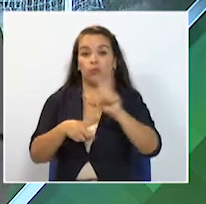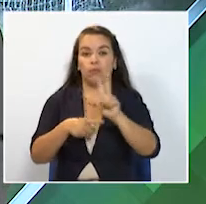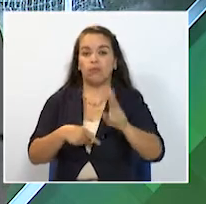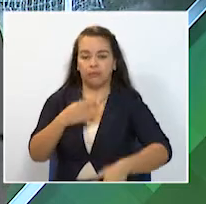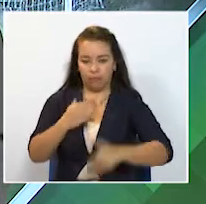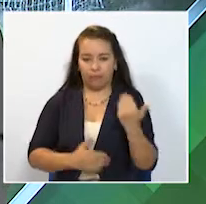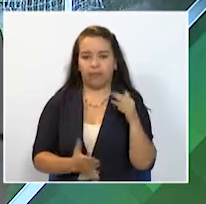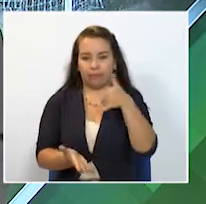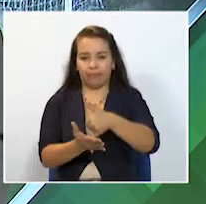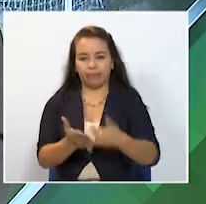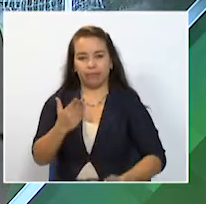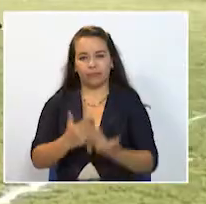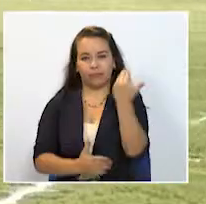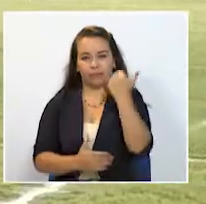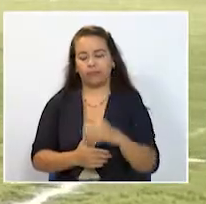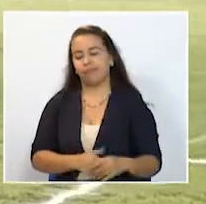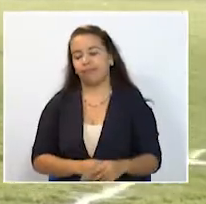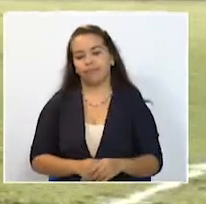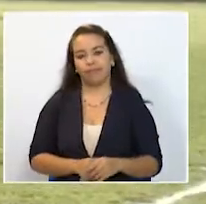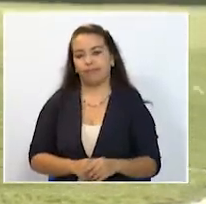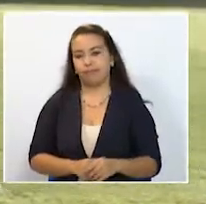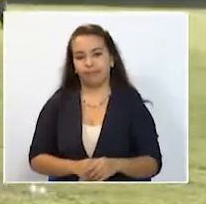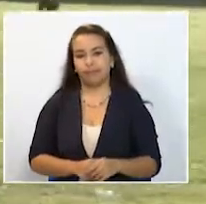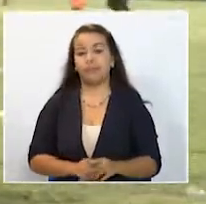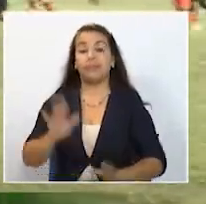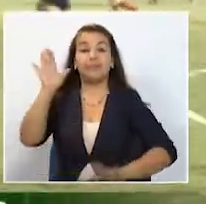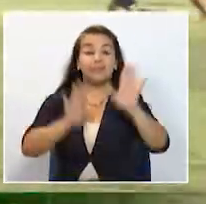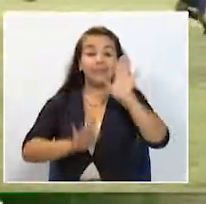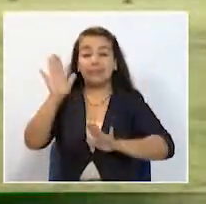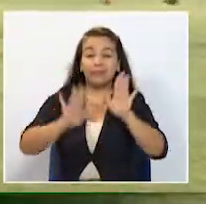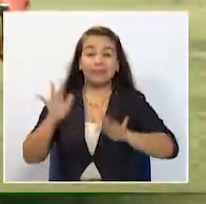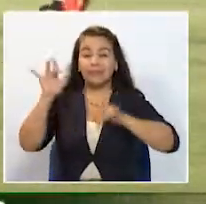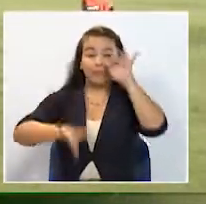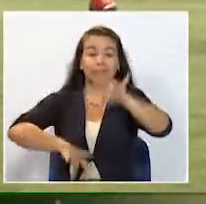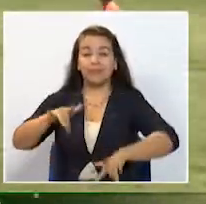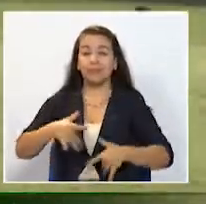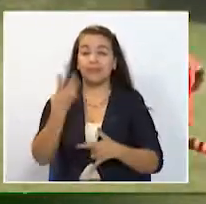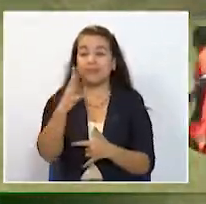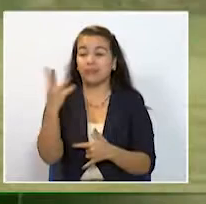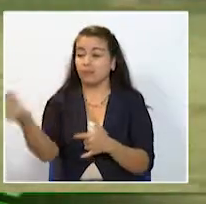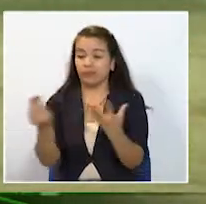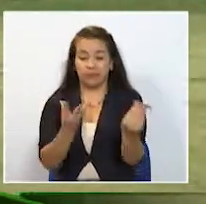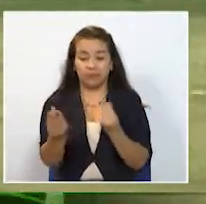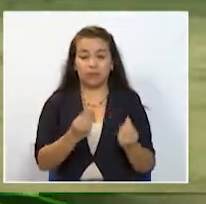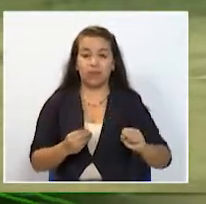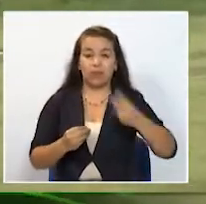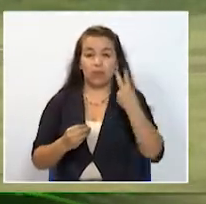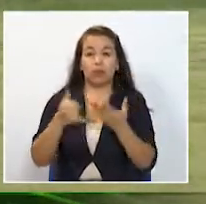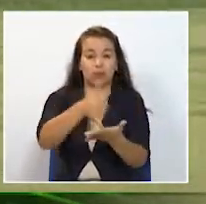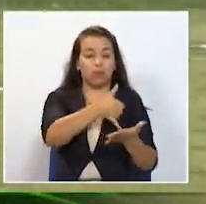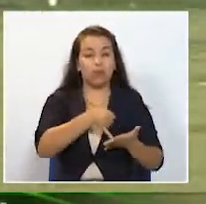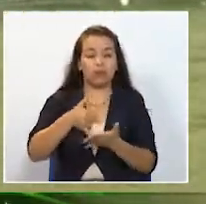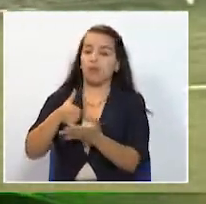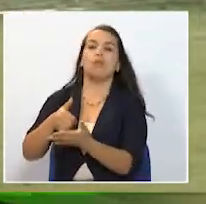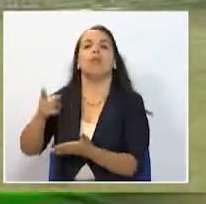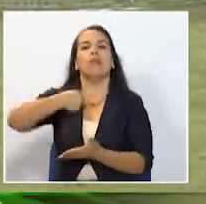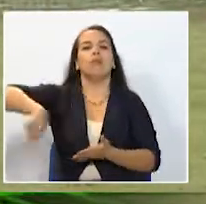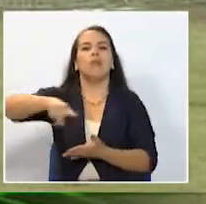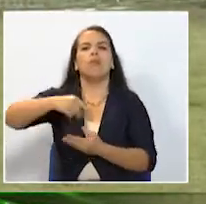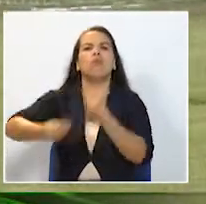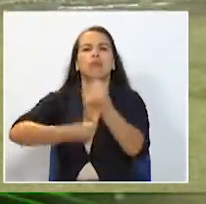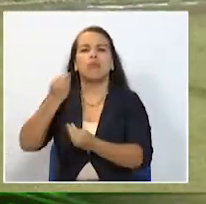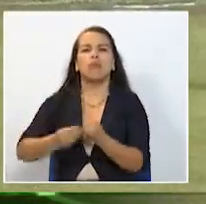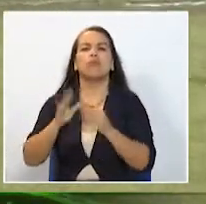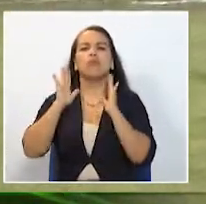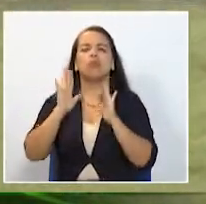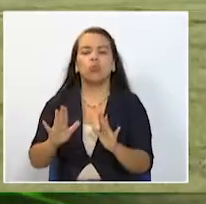edición con la participación de 14 equipos finalizó en Armenia el segundo torneo de fútbol senior master cuya programación se desarrolló